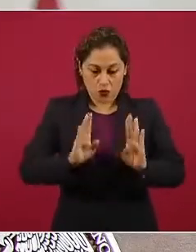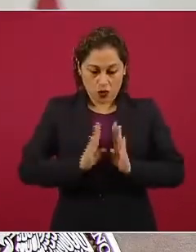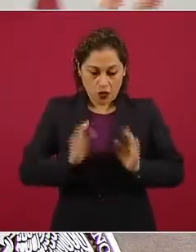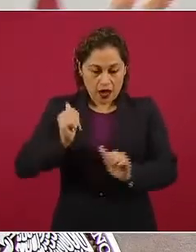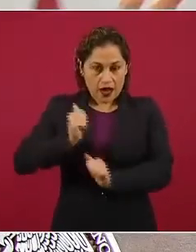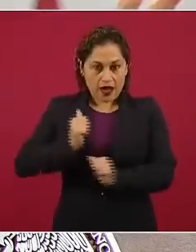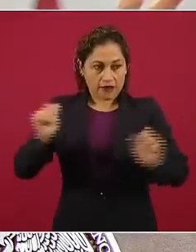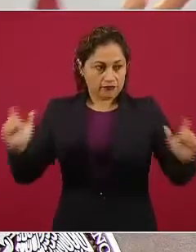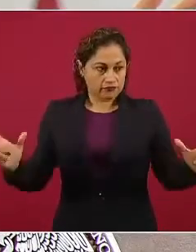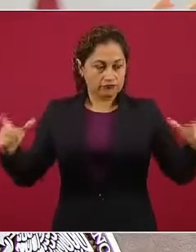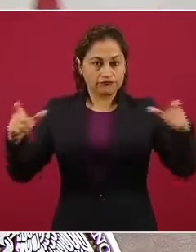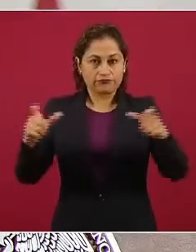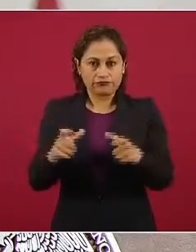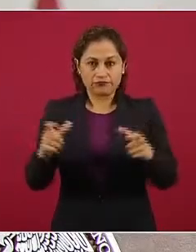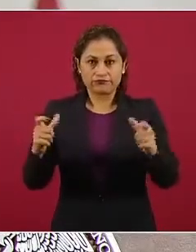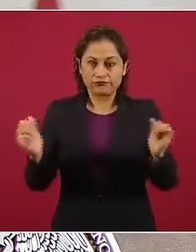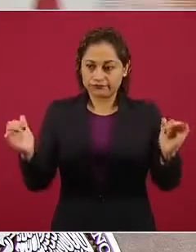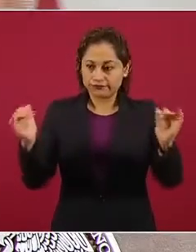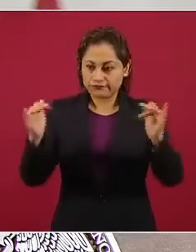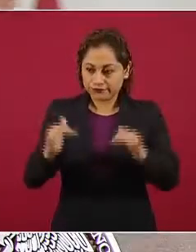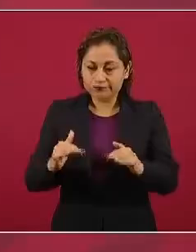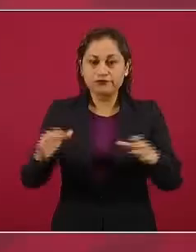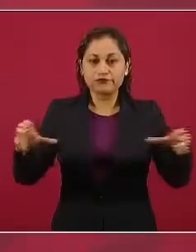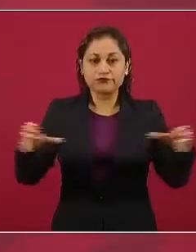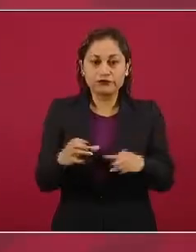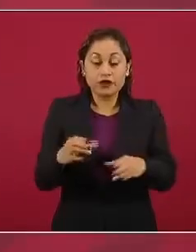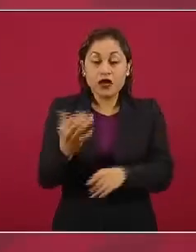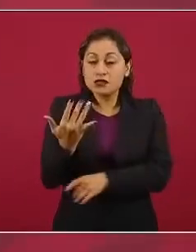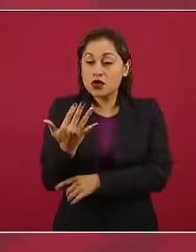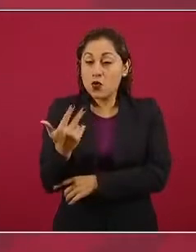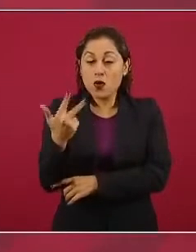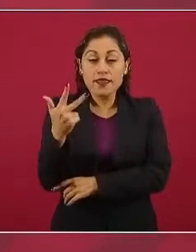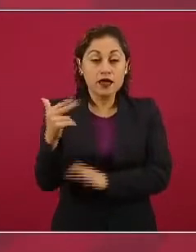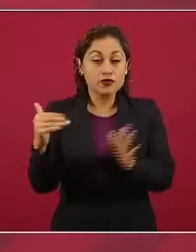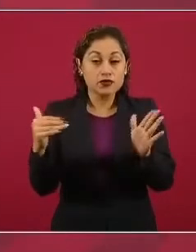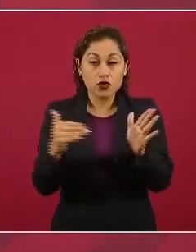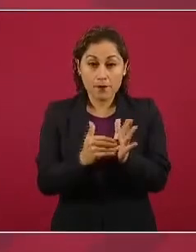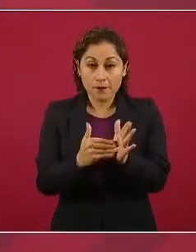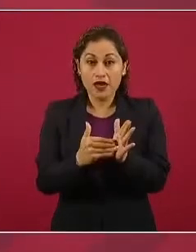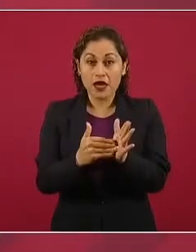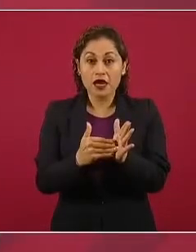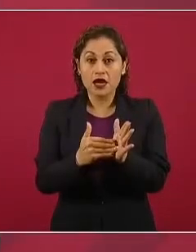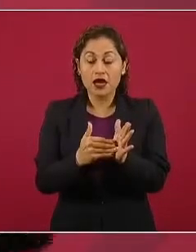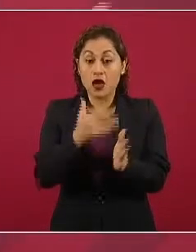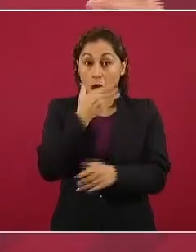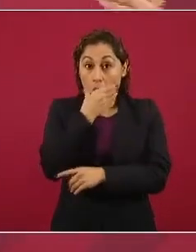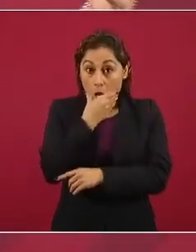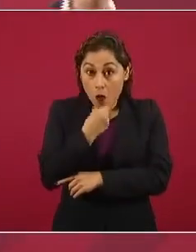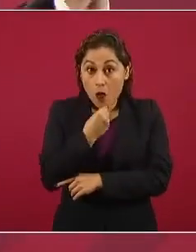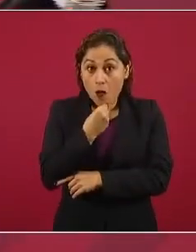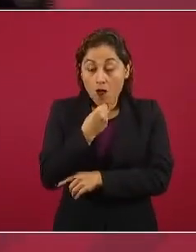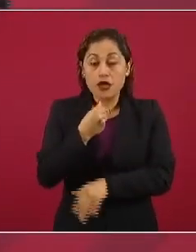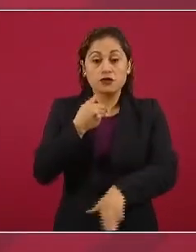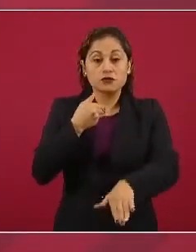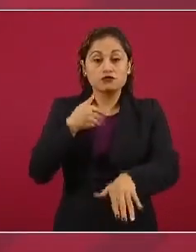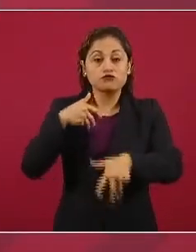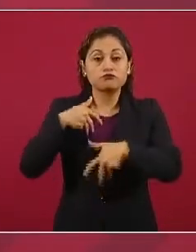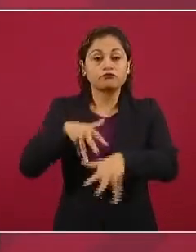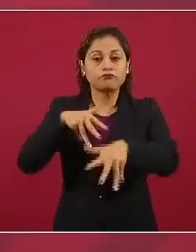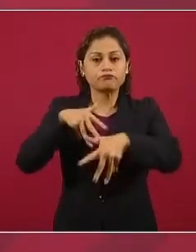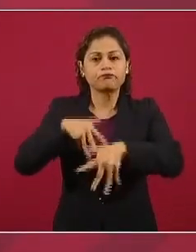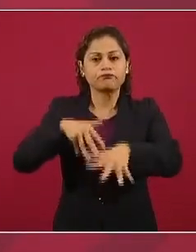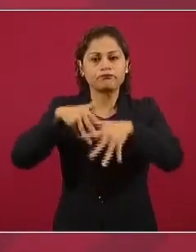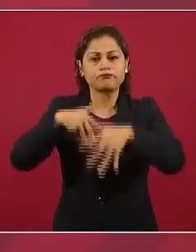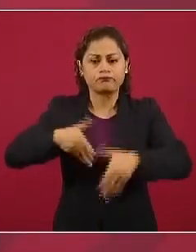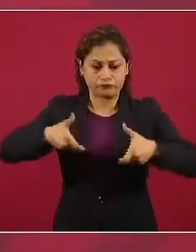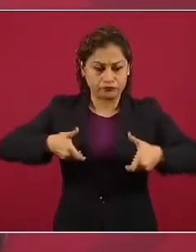Ya a las 11 después de encontrarse, cerca de 58 mil hombres marcharon por todo